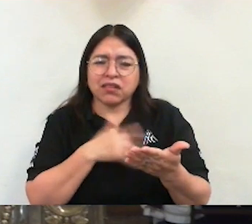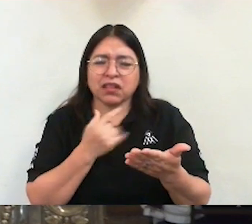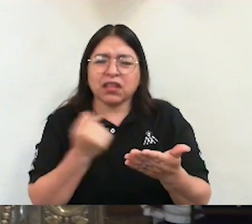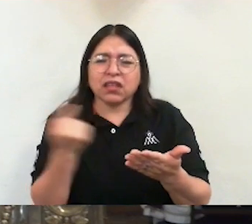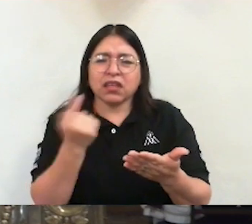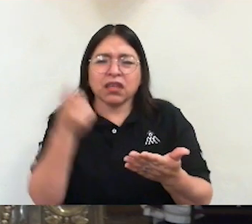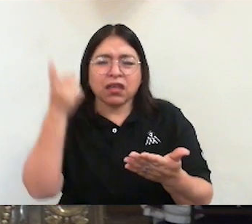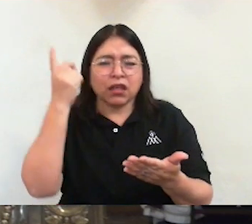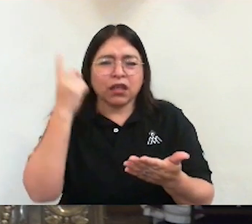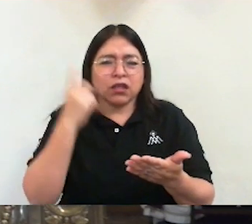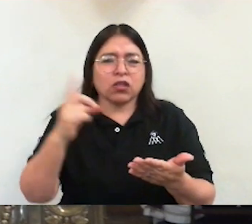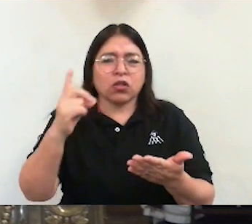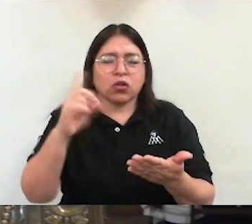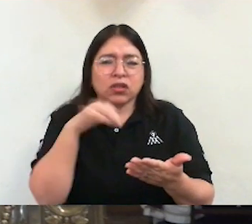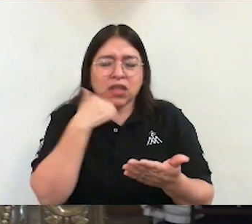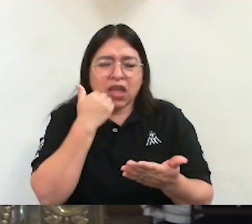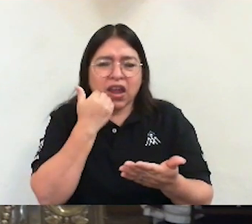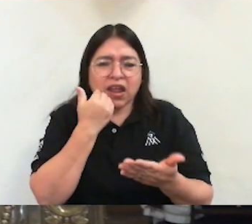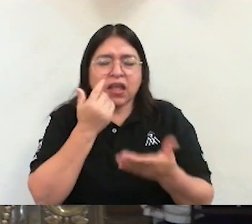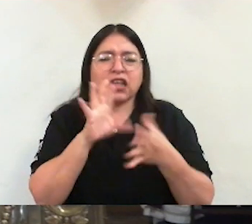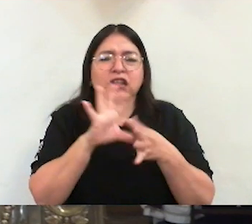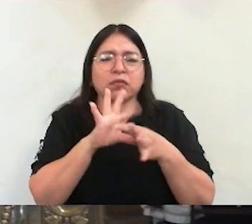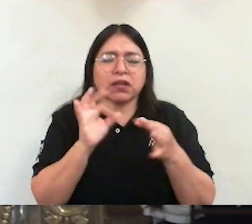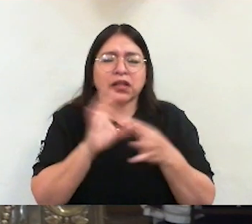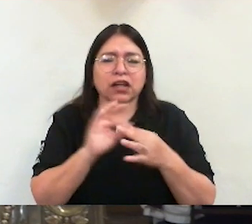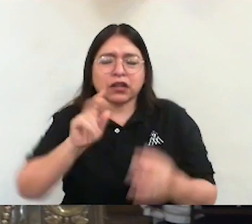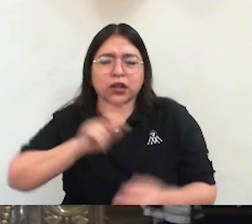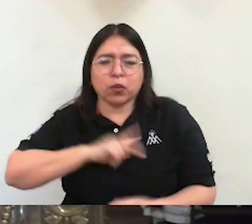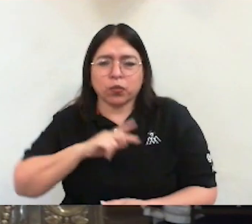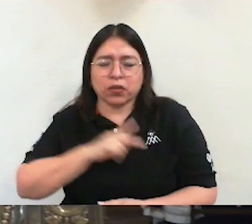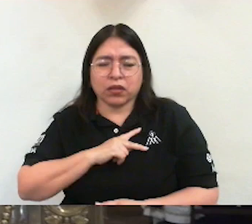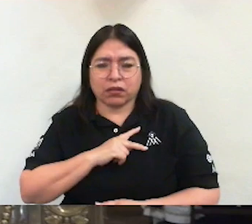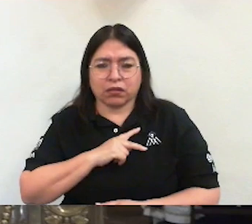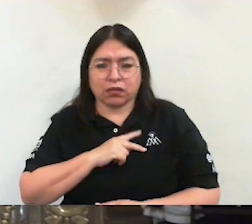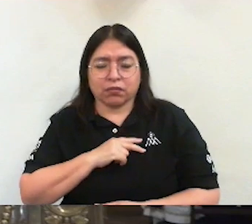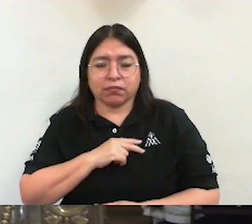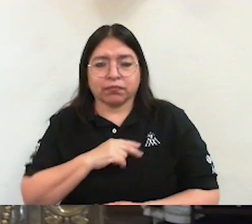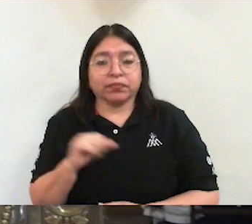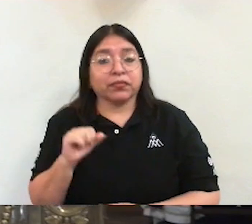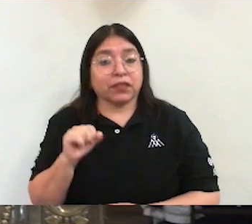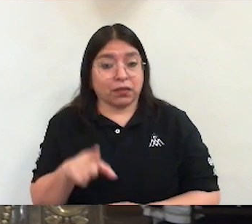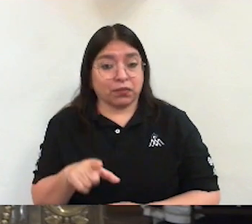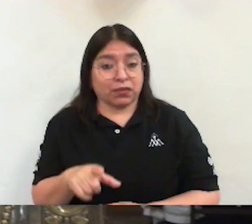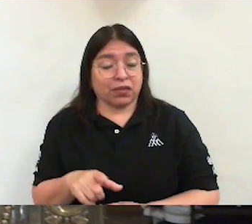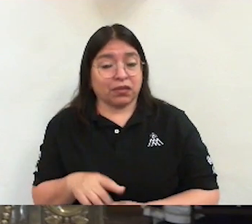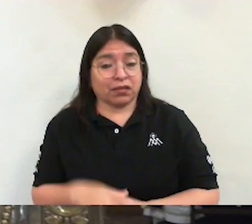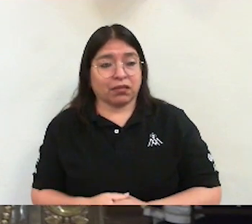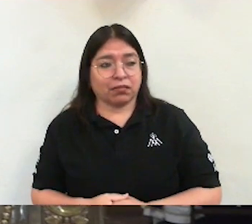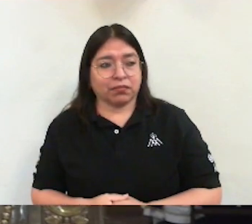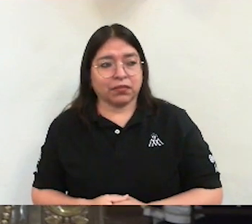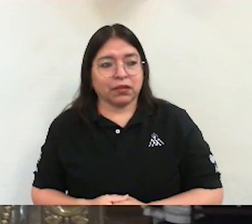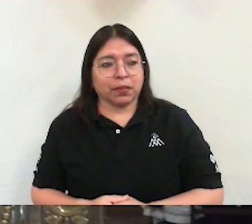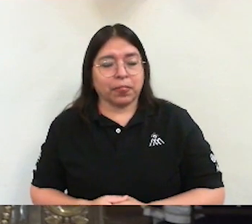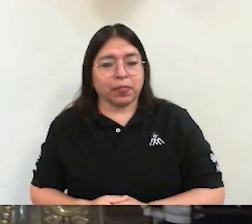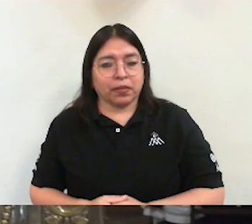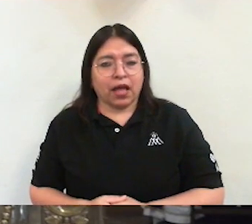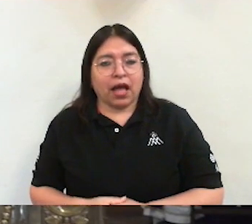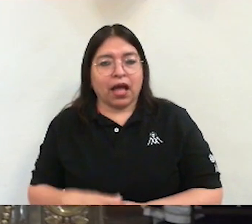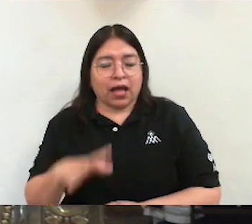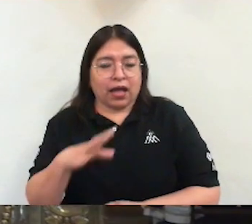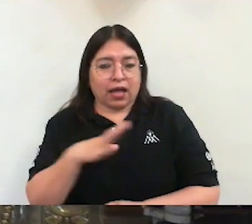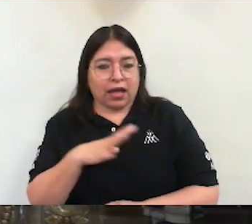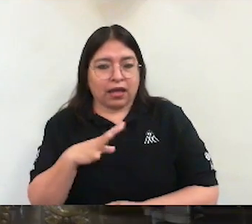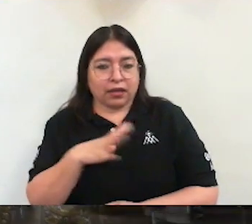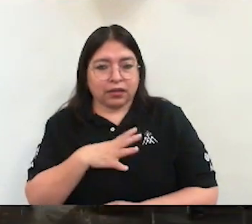interprete la Iglesia. Porque también, el magisterio,